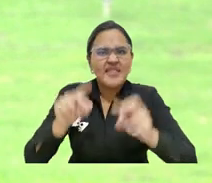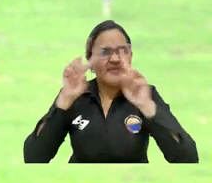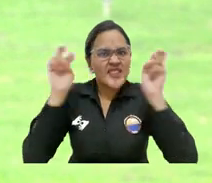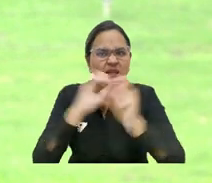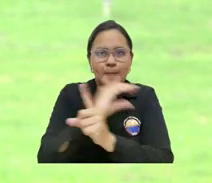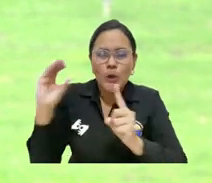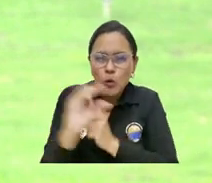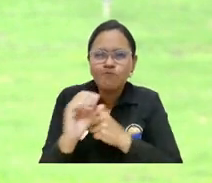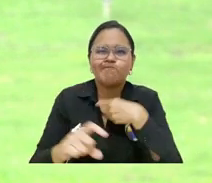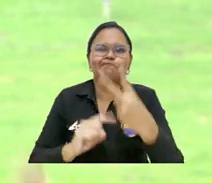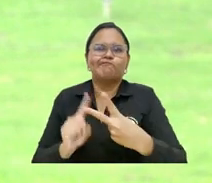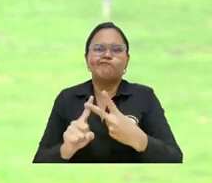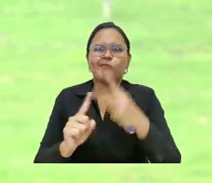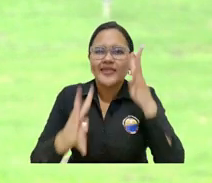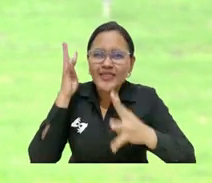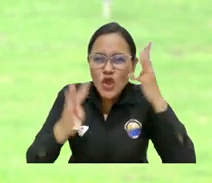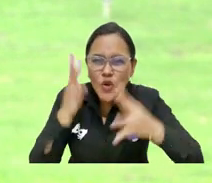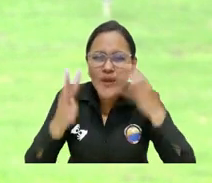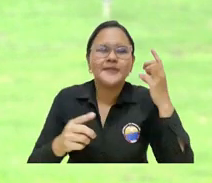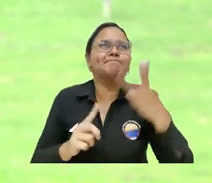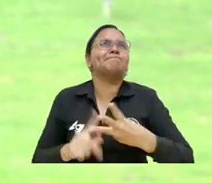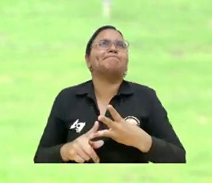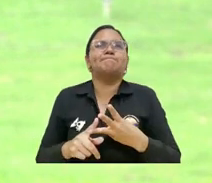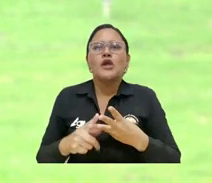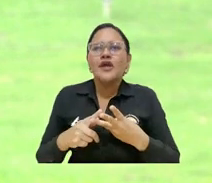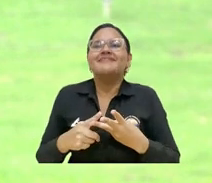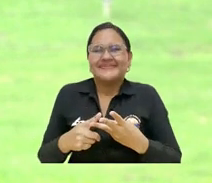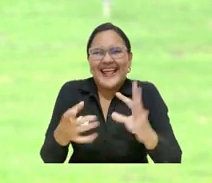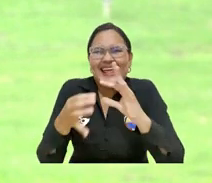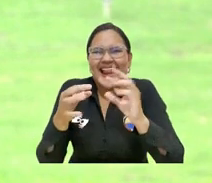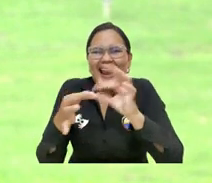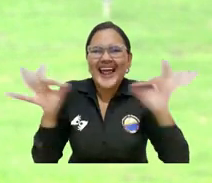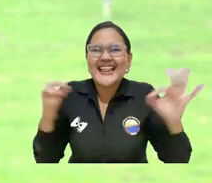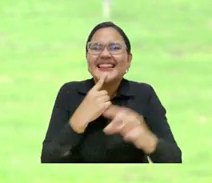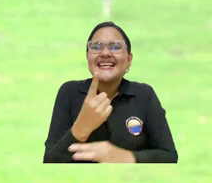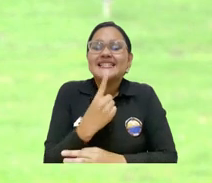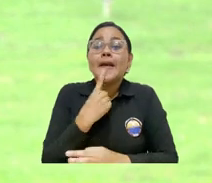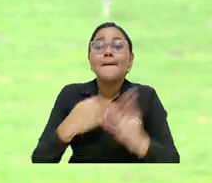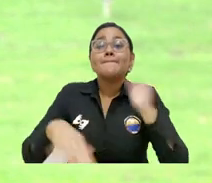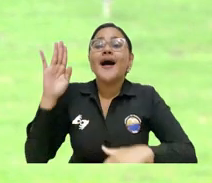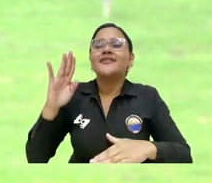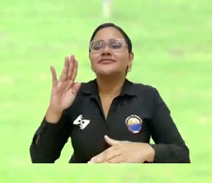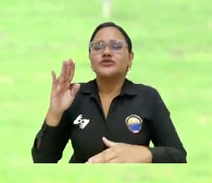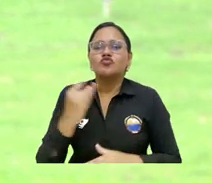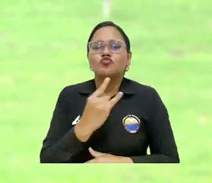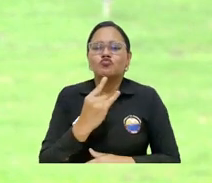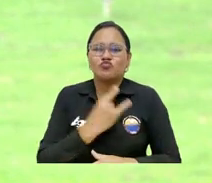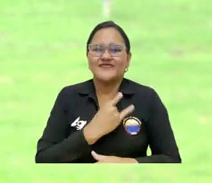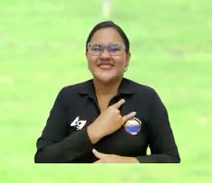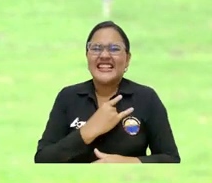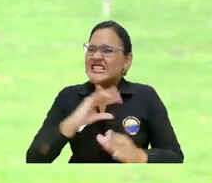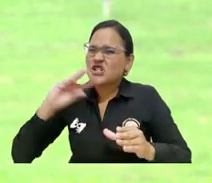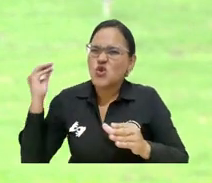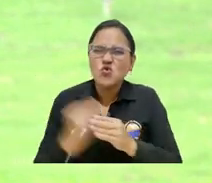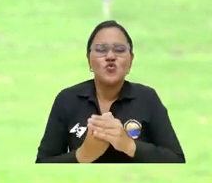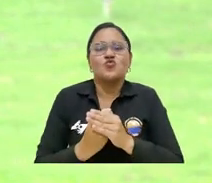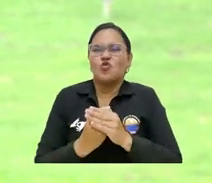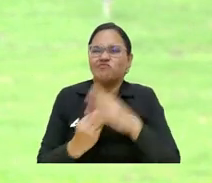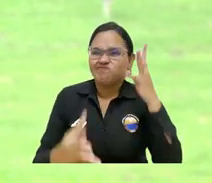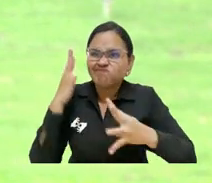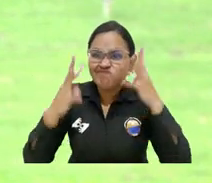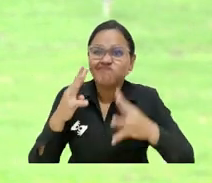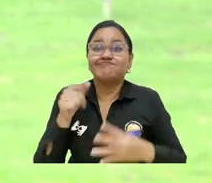tiene muy en cuenta lo cultural, la innovación. Como dice su lema, ha sido una universidad muy